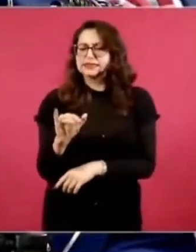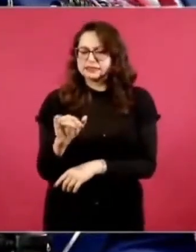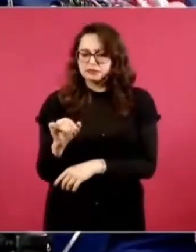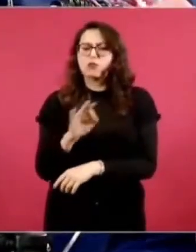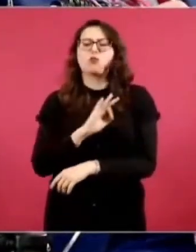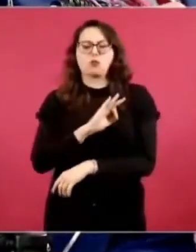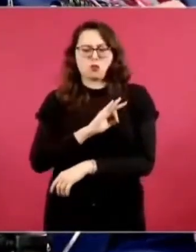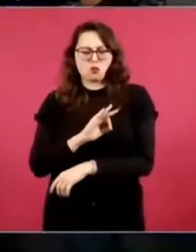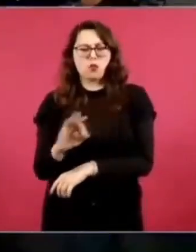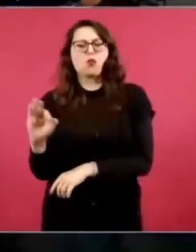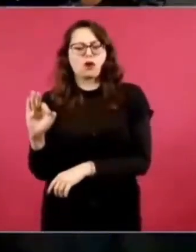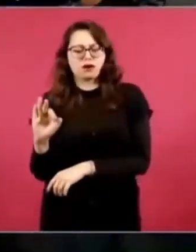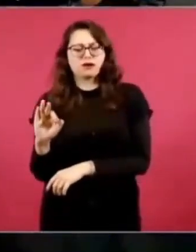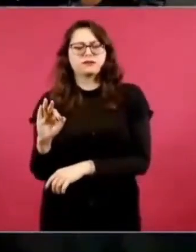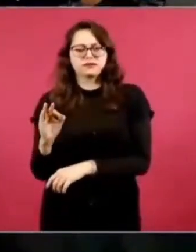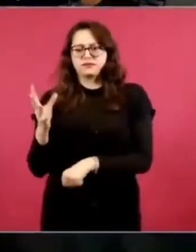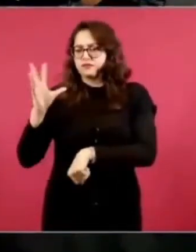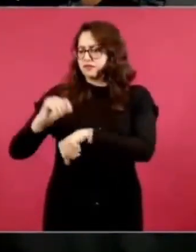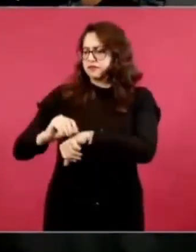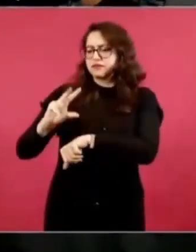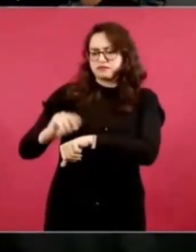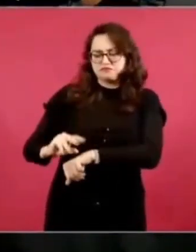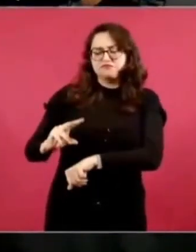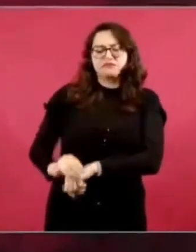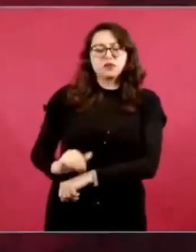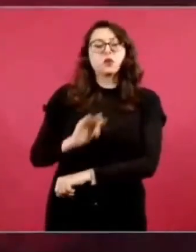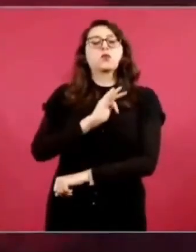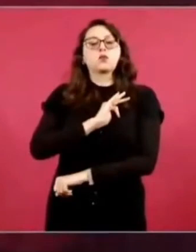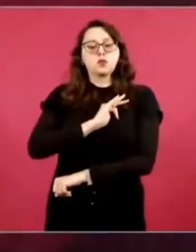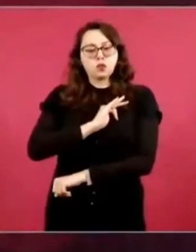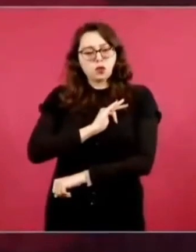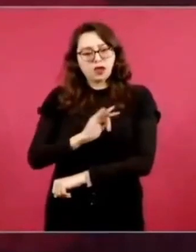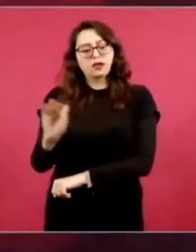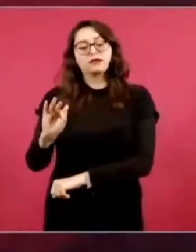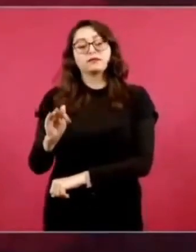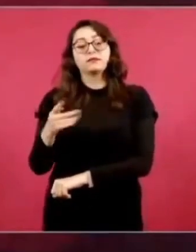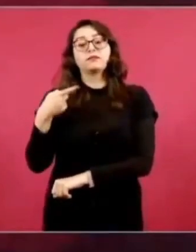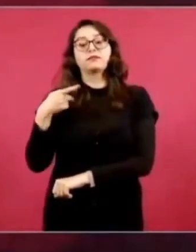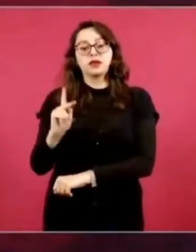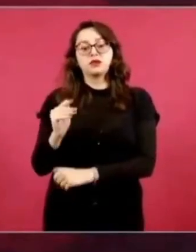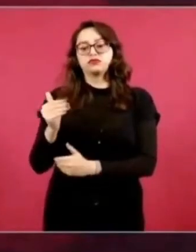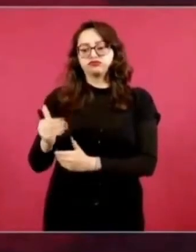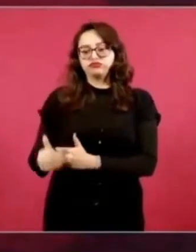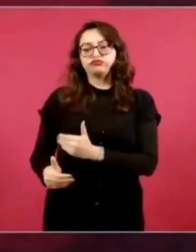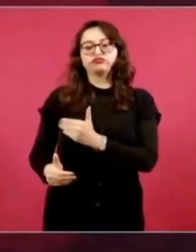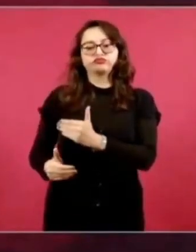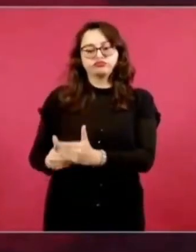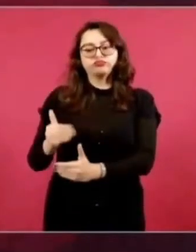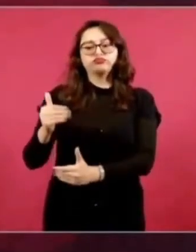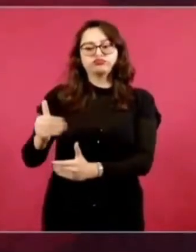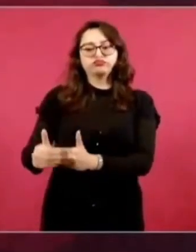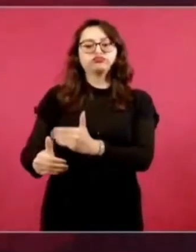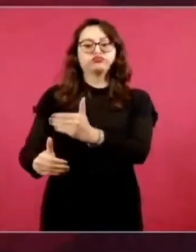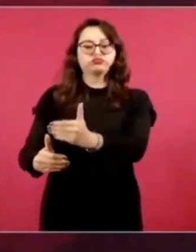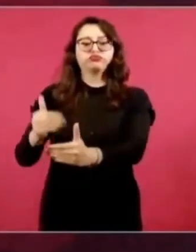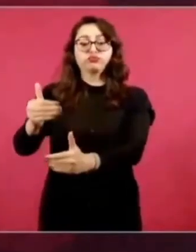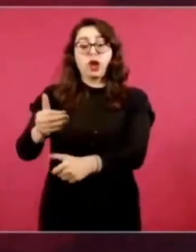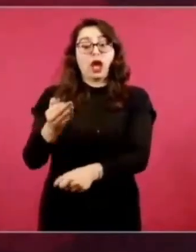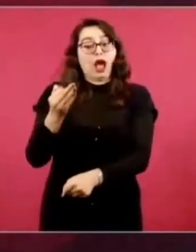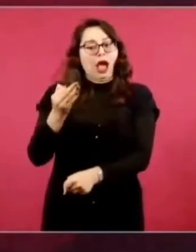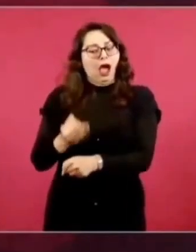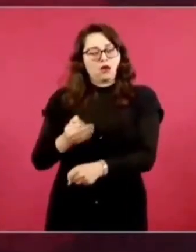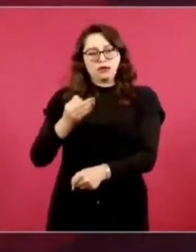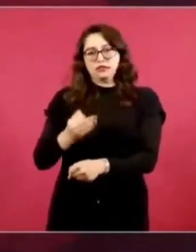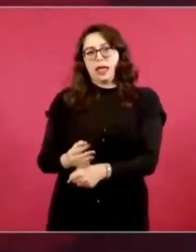Bienestar tiene permiso para todo eso. Sin embargo, se decidió que